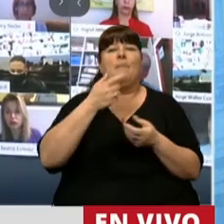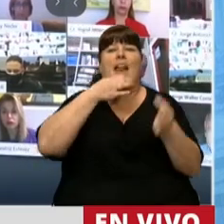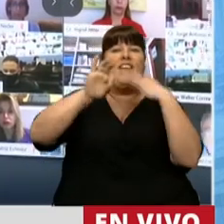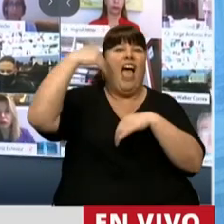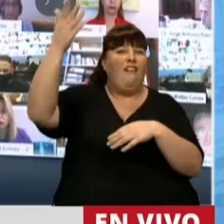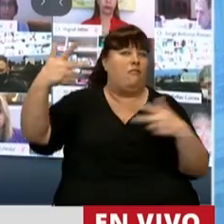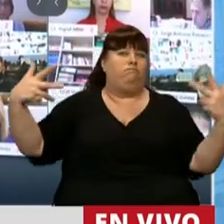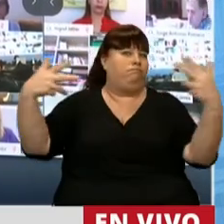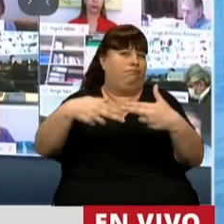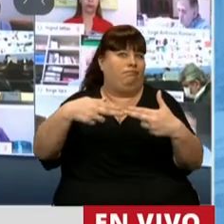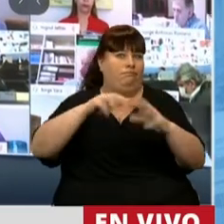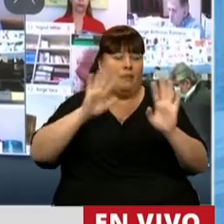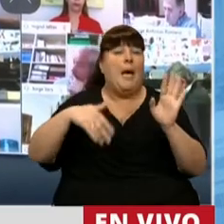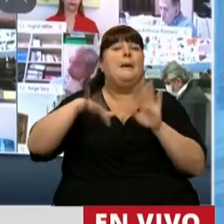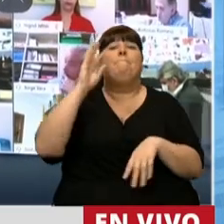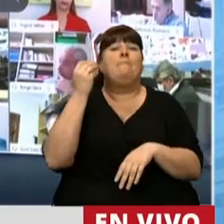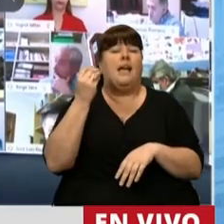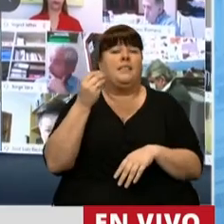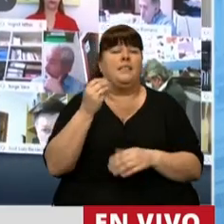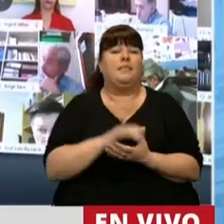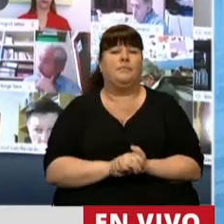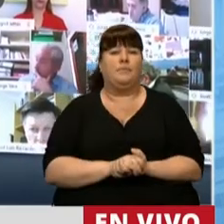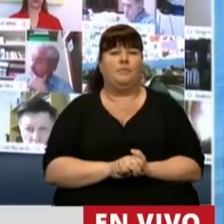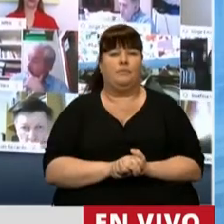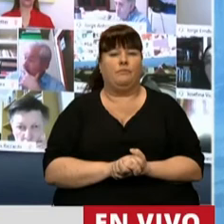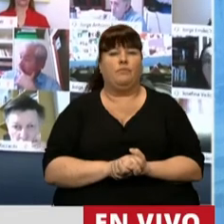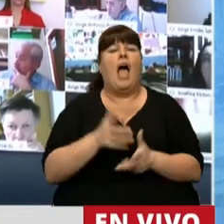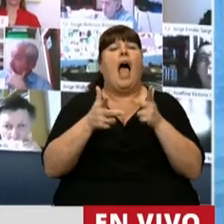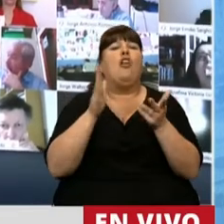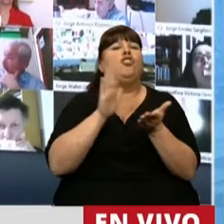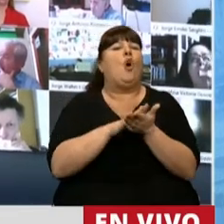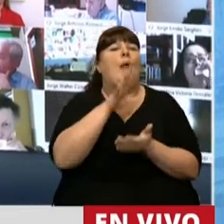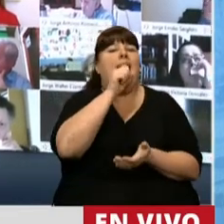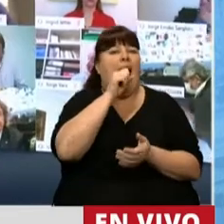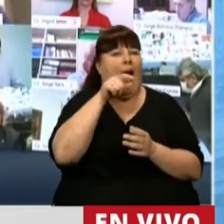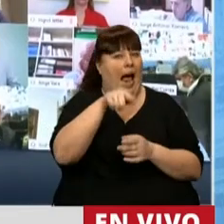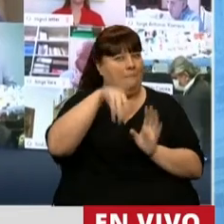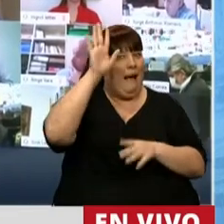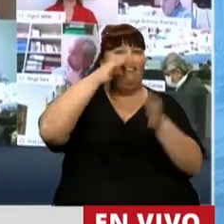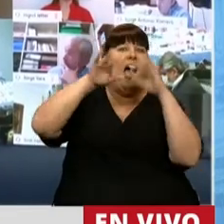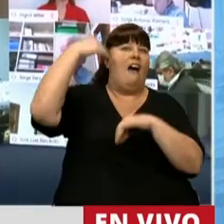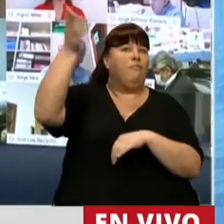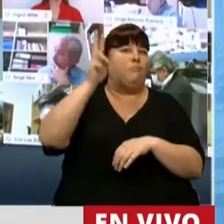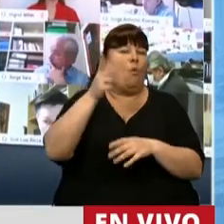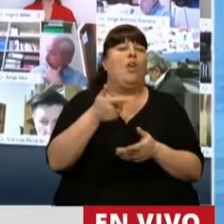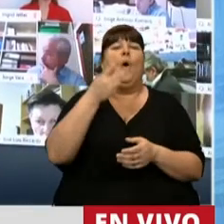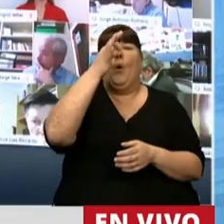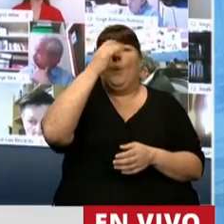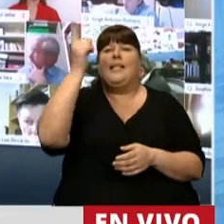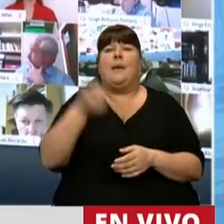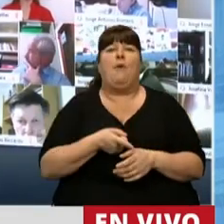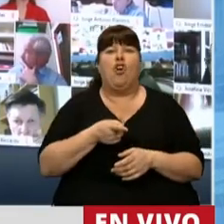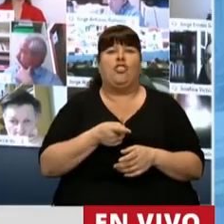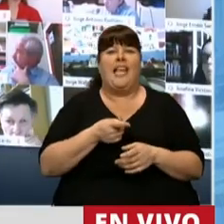exportación citrícola, más precisamente me estoy refiriendo a la naranja, con tan solo un 20%